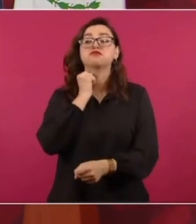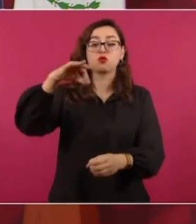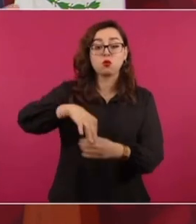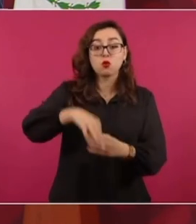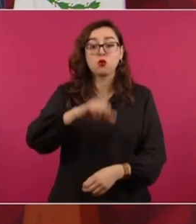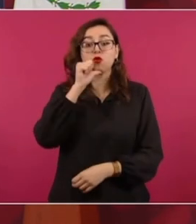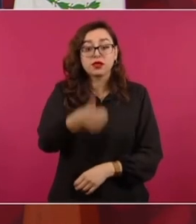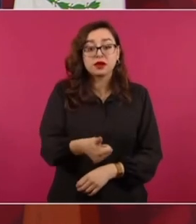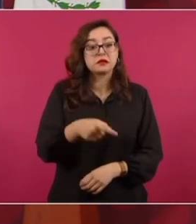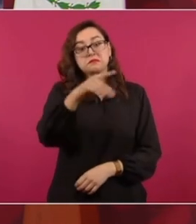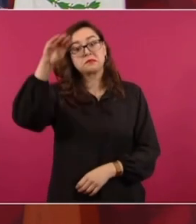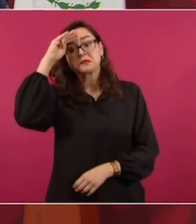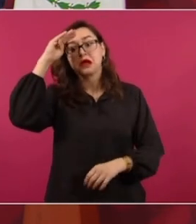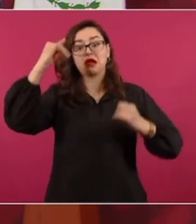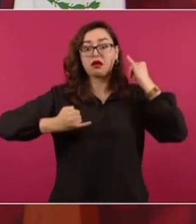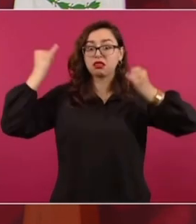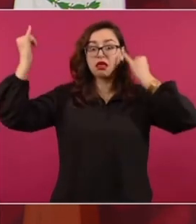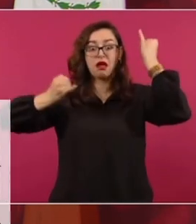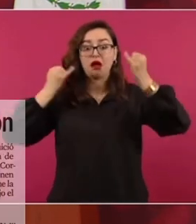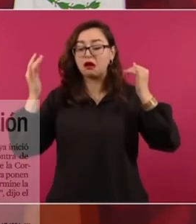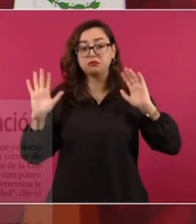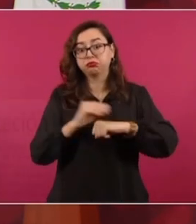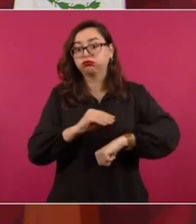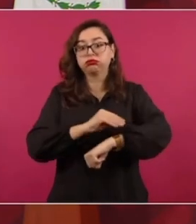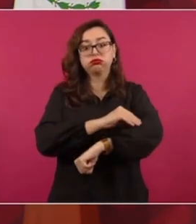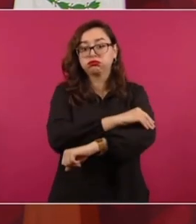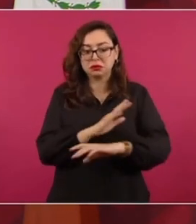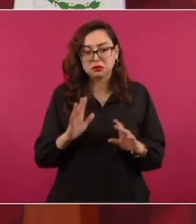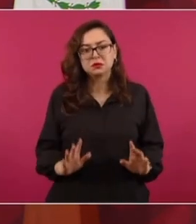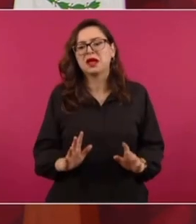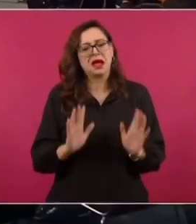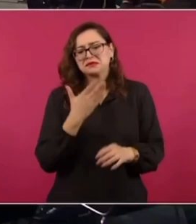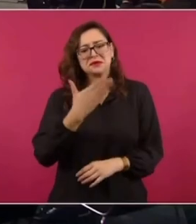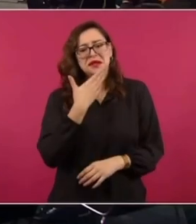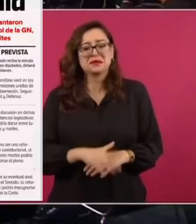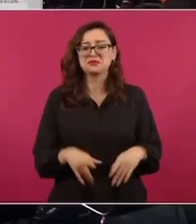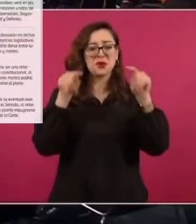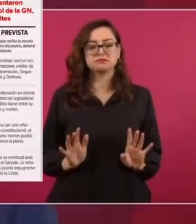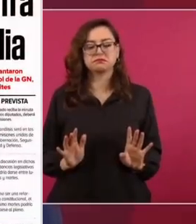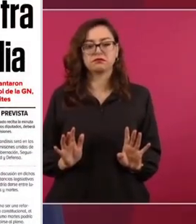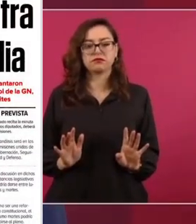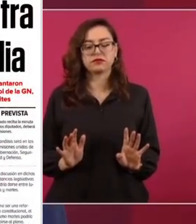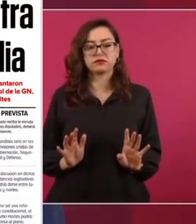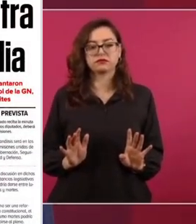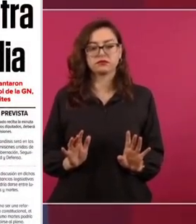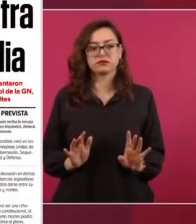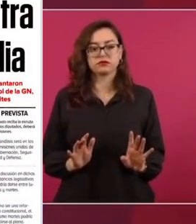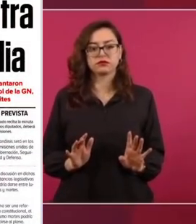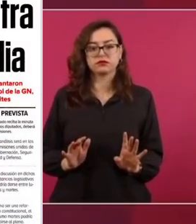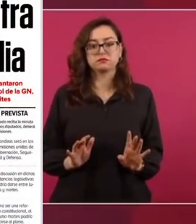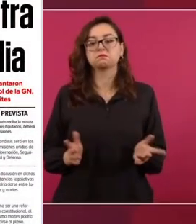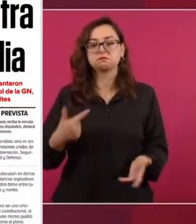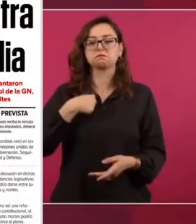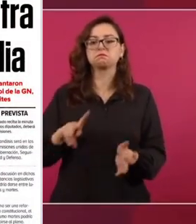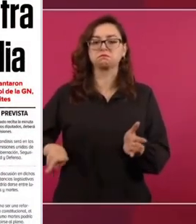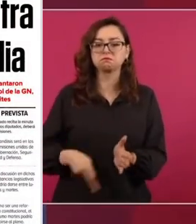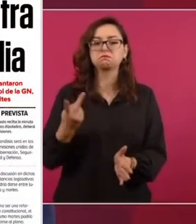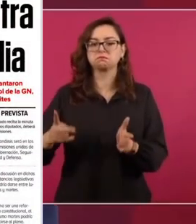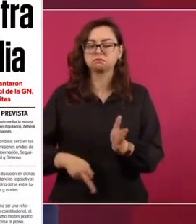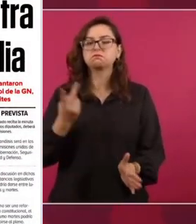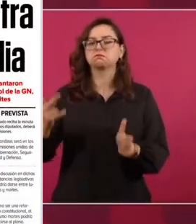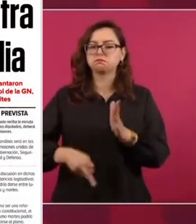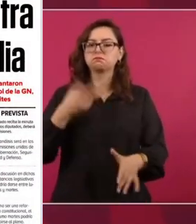porque se militariza el país o por cualquier excusa, ya nosotros cumplimos. Y voy a estar constantemente